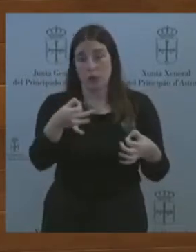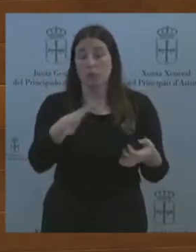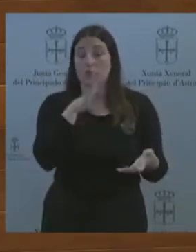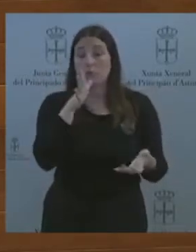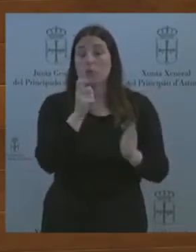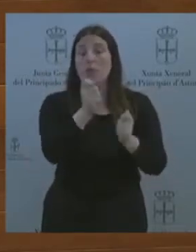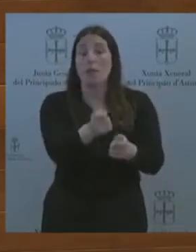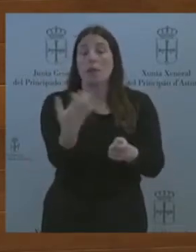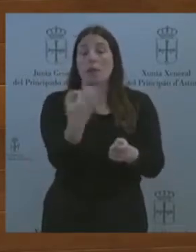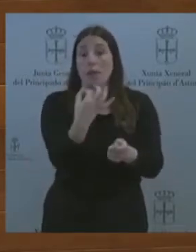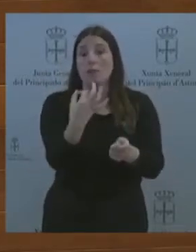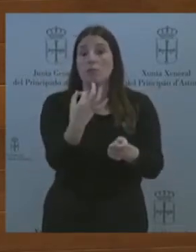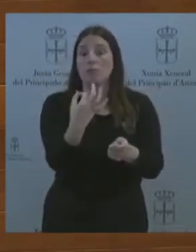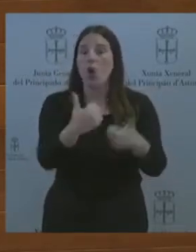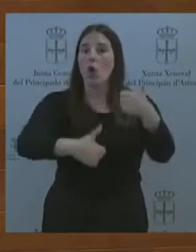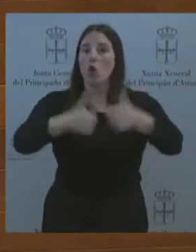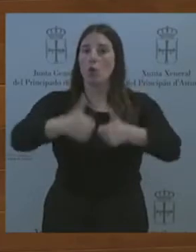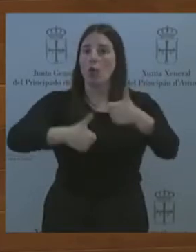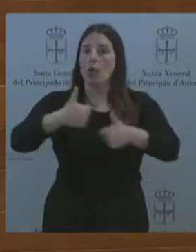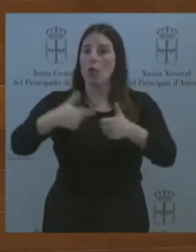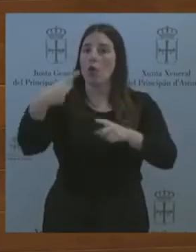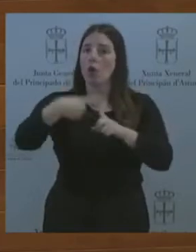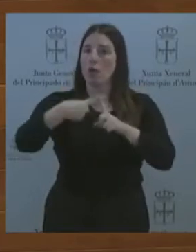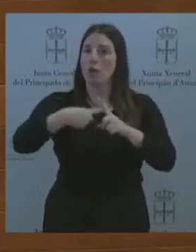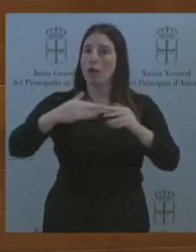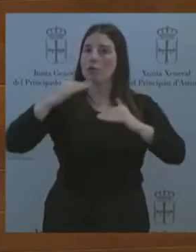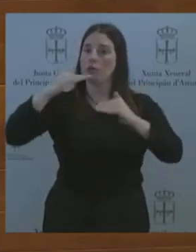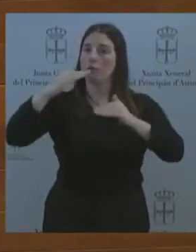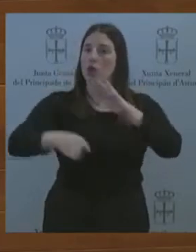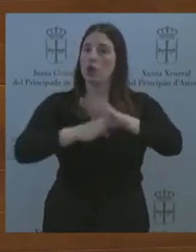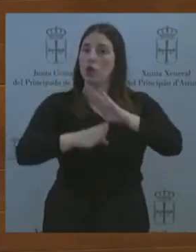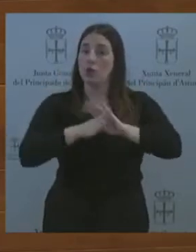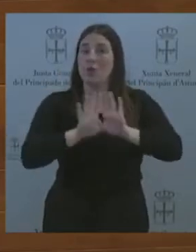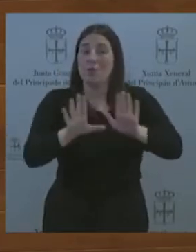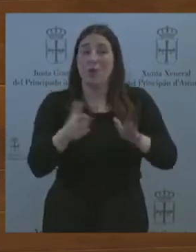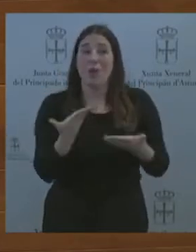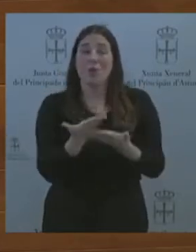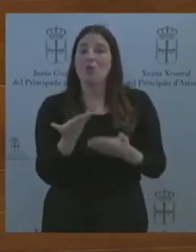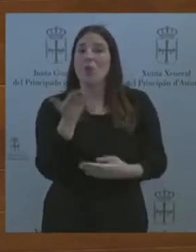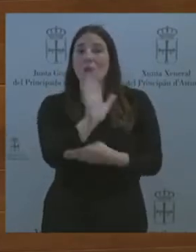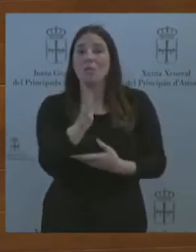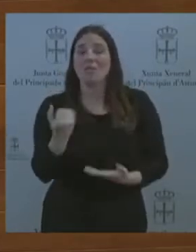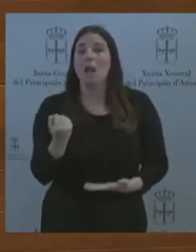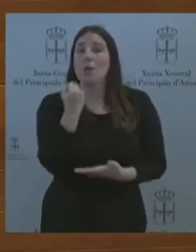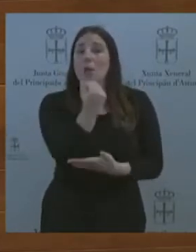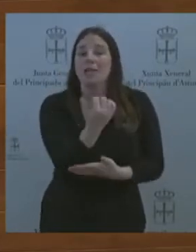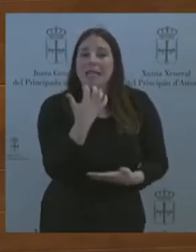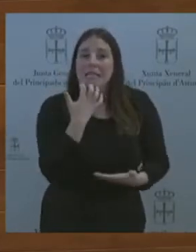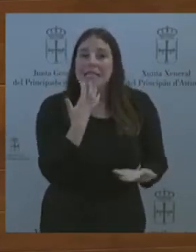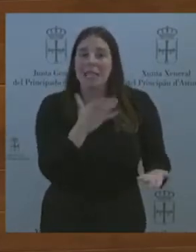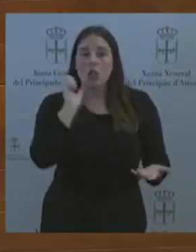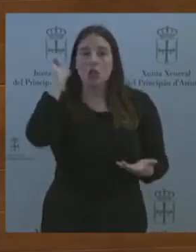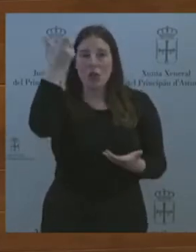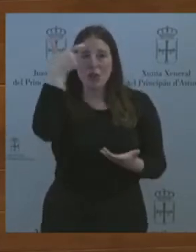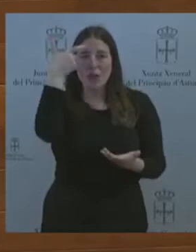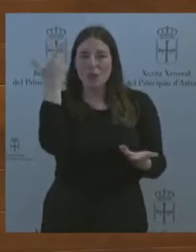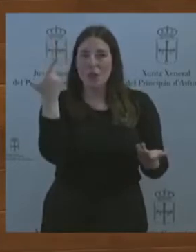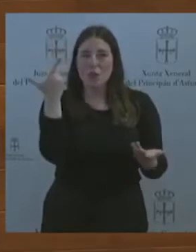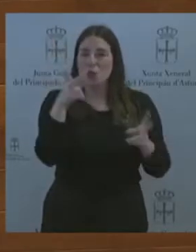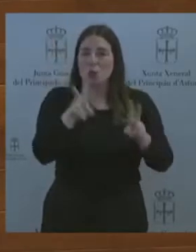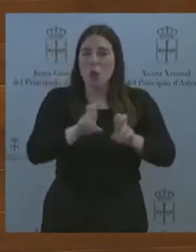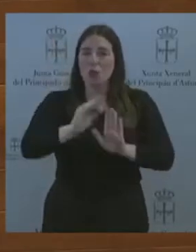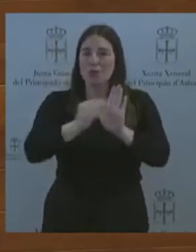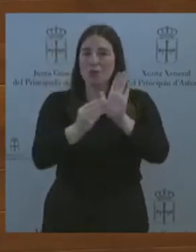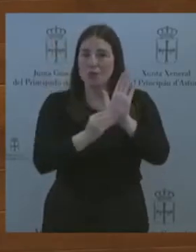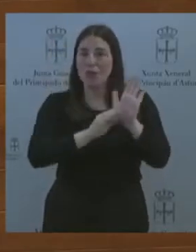pero no podemos apoyar una propuesta en la que se introducen conceptos que están arruinando regiones como la nuestra, como es el de la